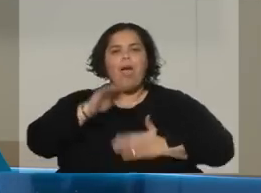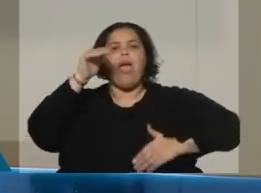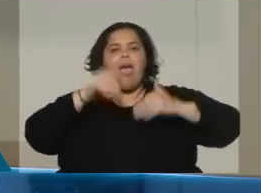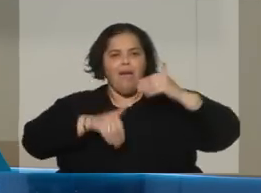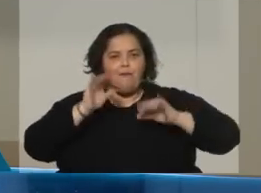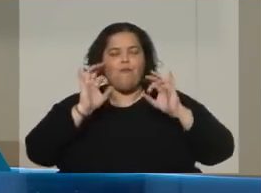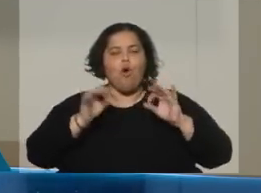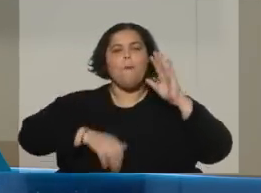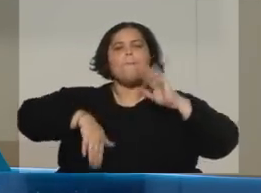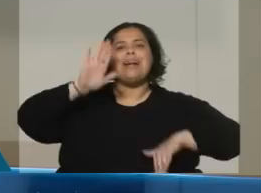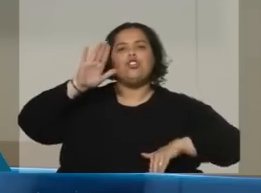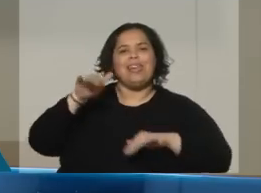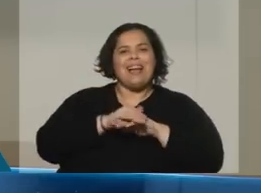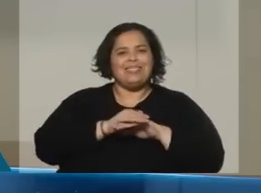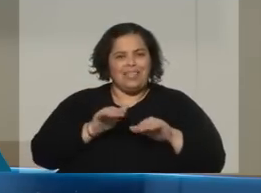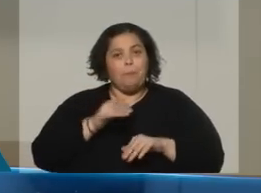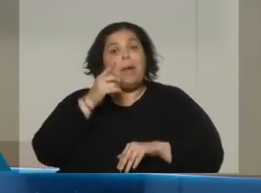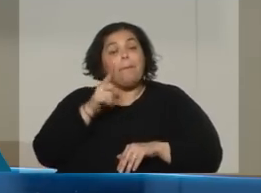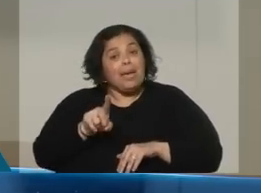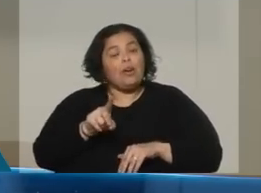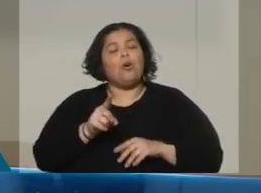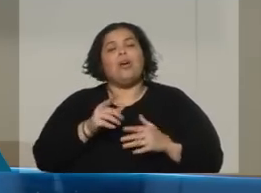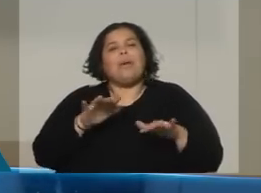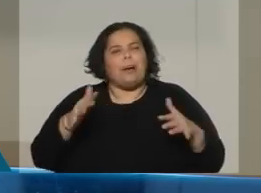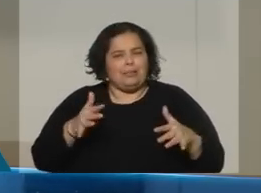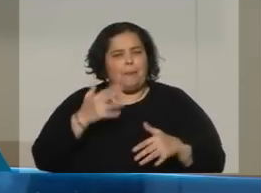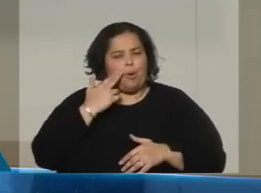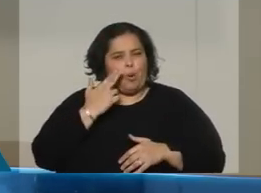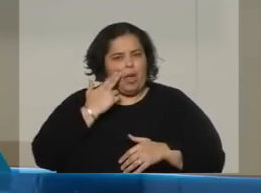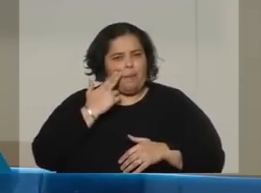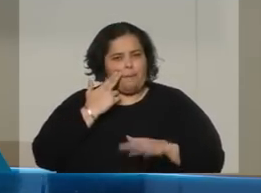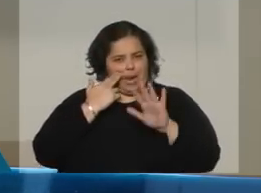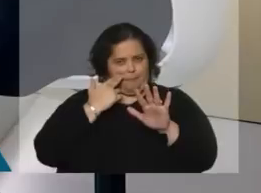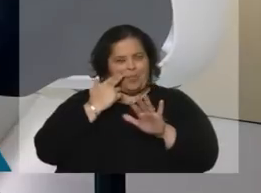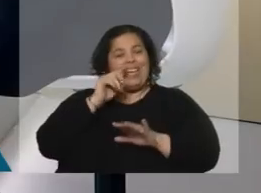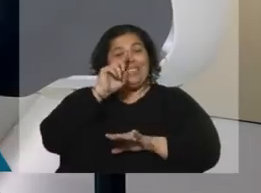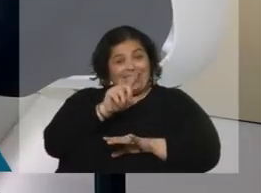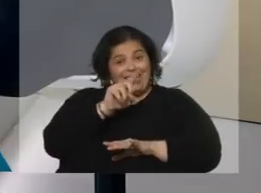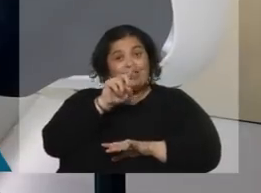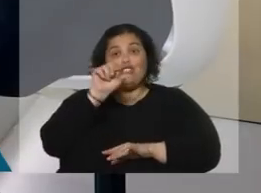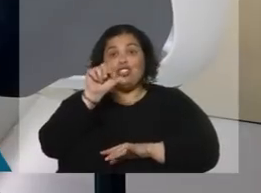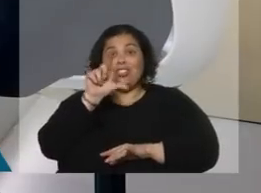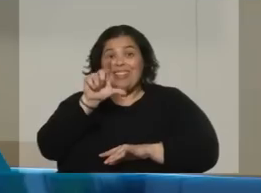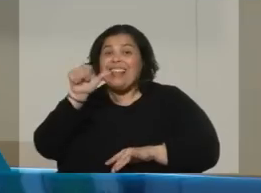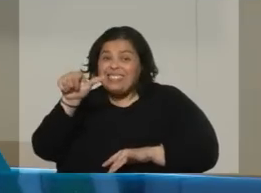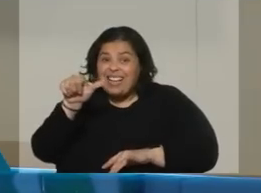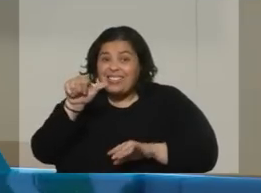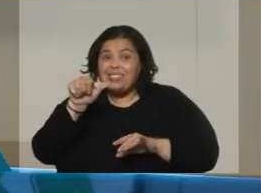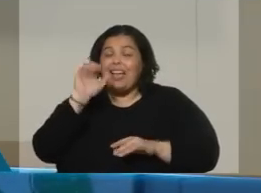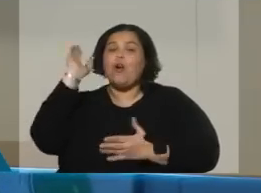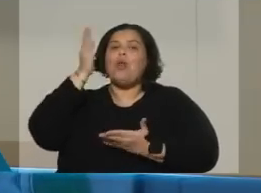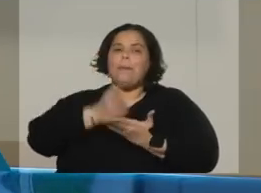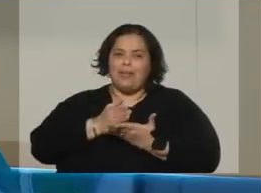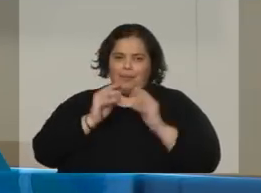presidente. Pero, ¿cuál es el problema? Es que... Perdón, 176 de 350. Sí, de la mitad, pero